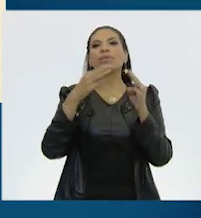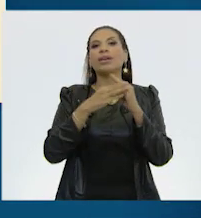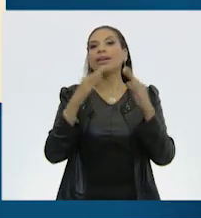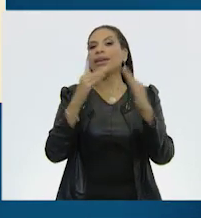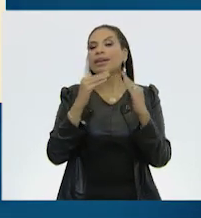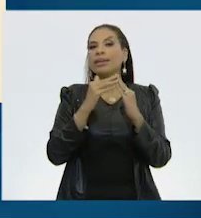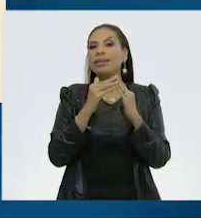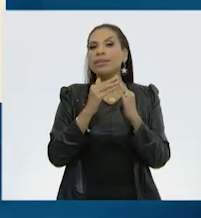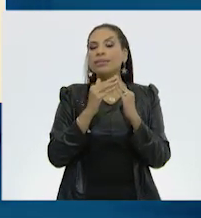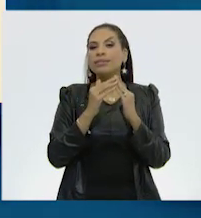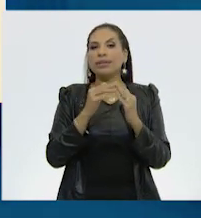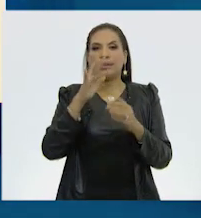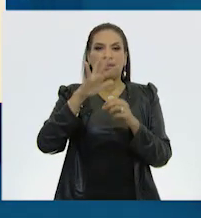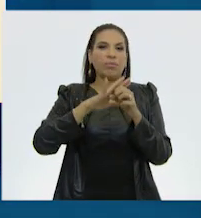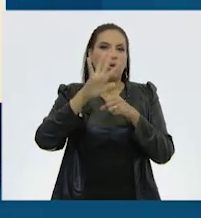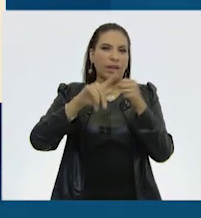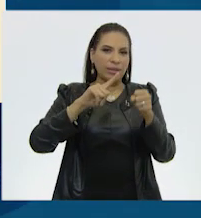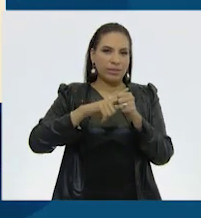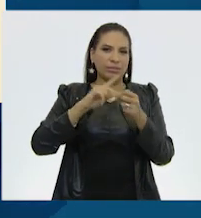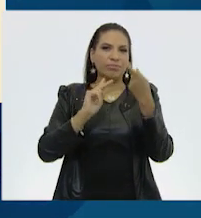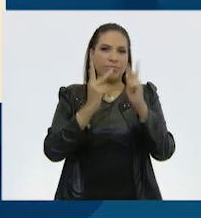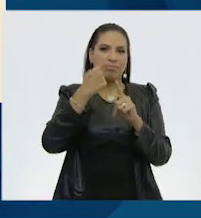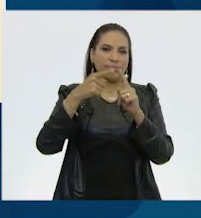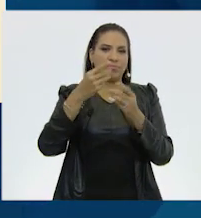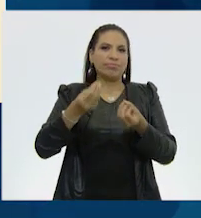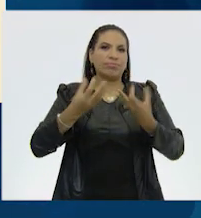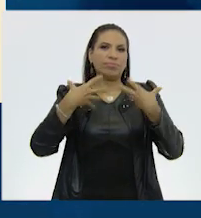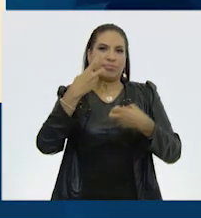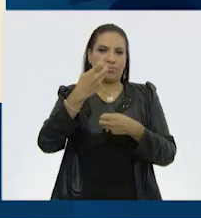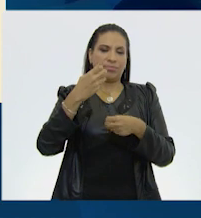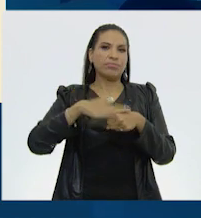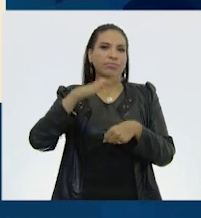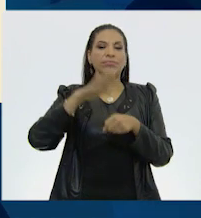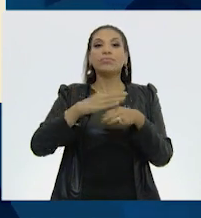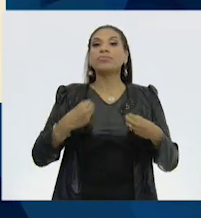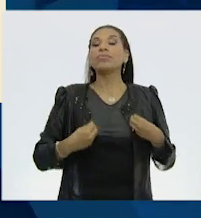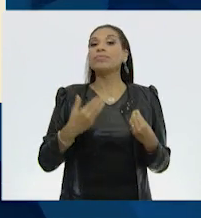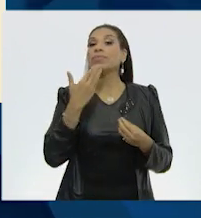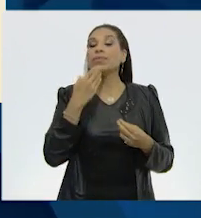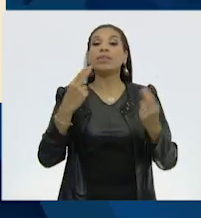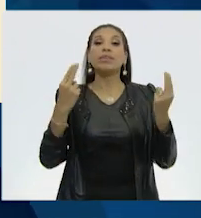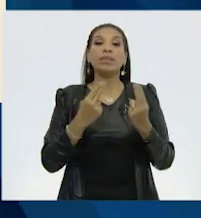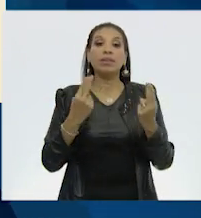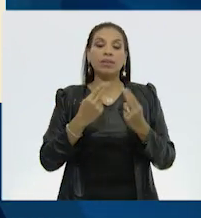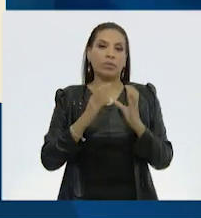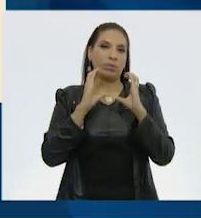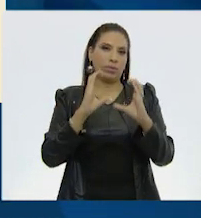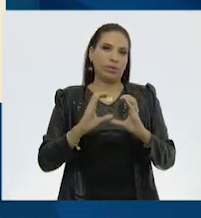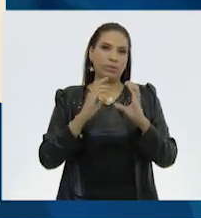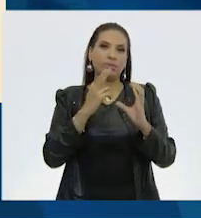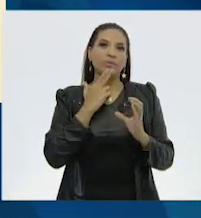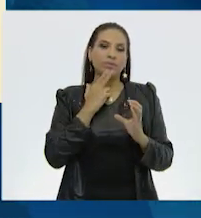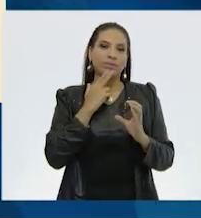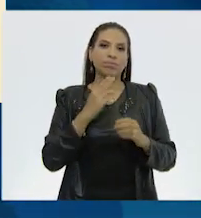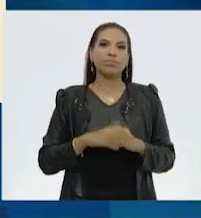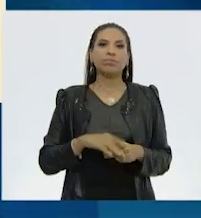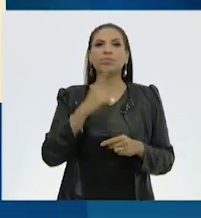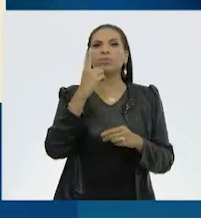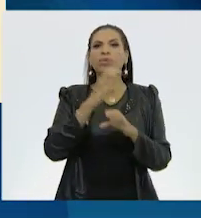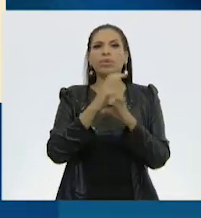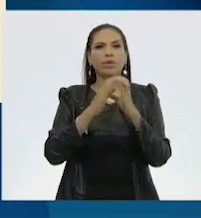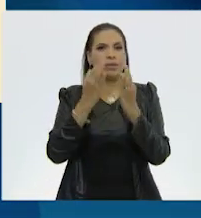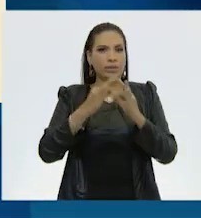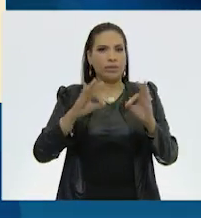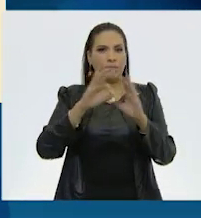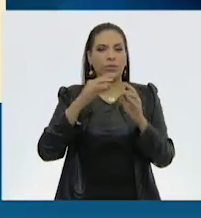nuestra casa? La naturaleza nos da todo esto y más. Por eso, para vivir bien, es necesario conservarla. Una parte